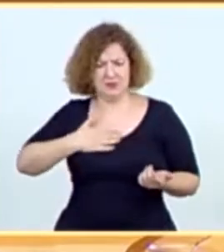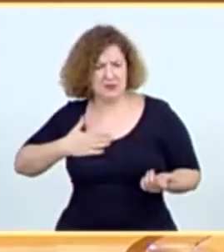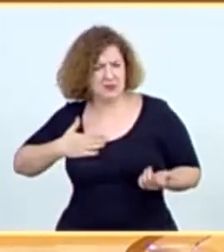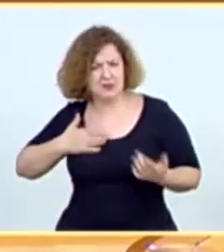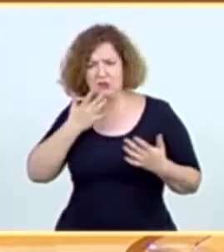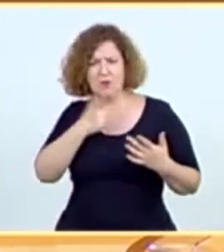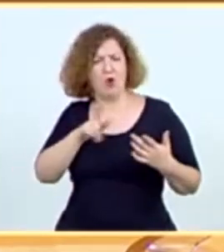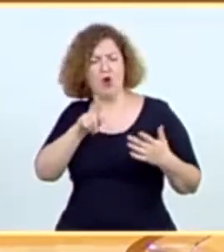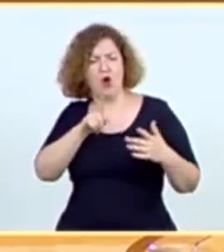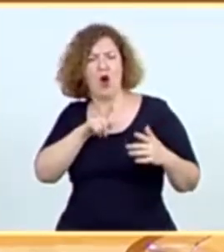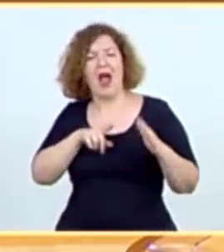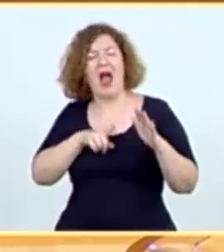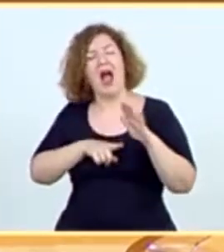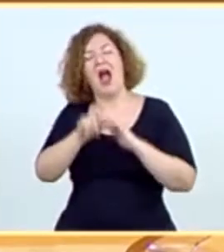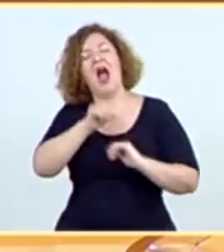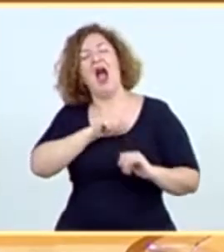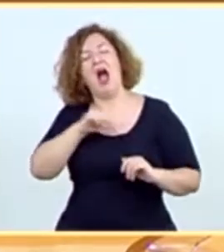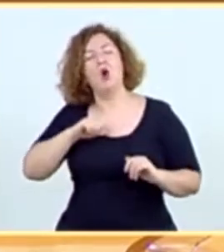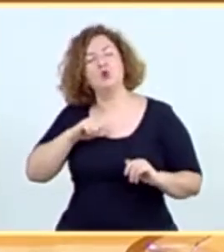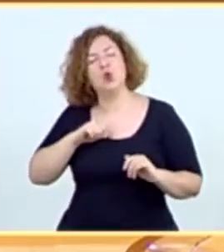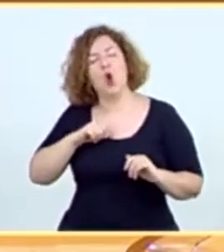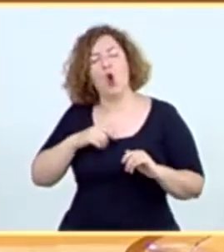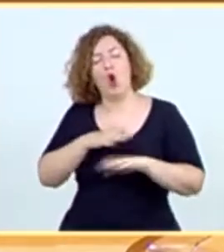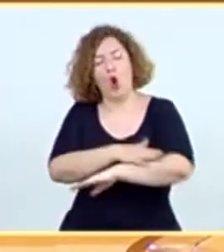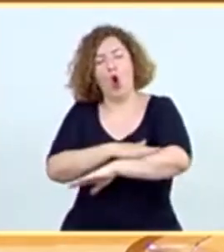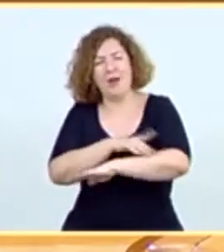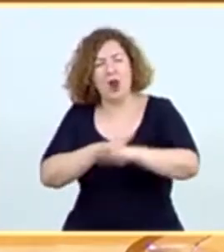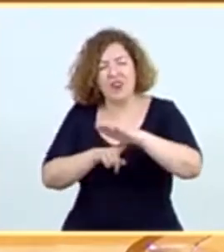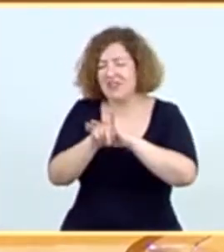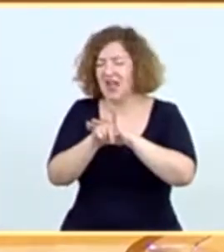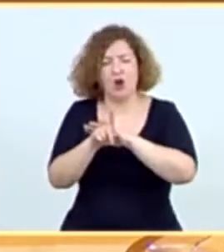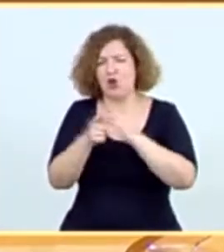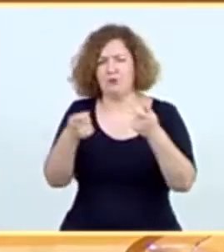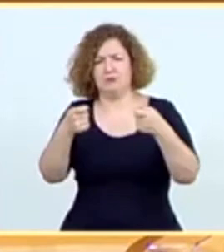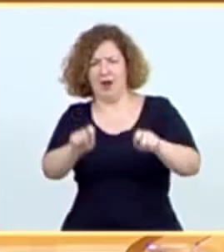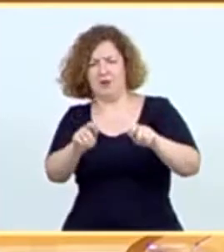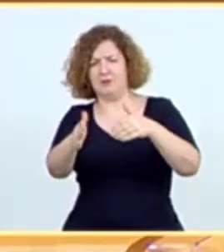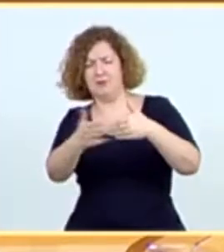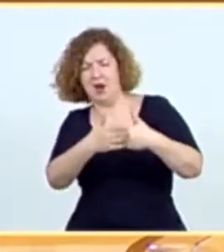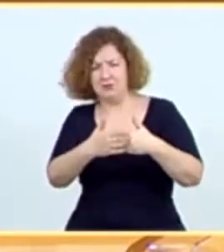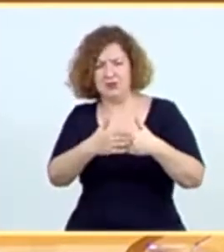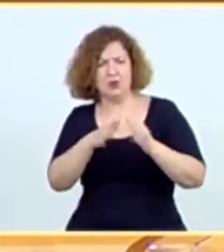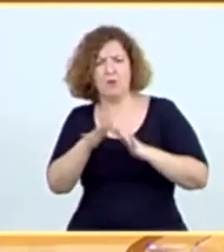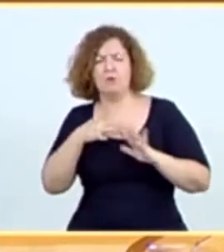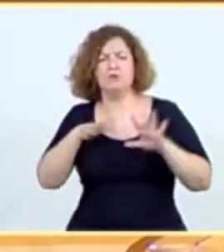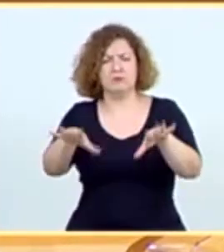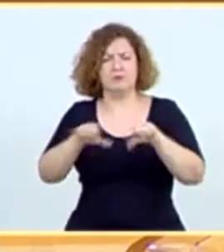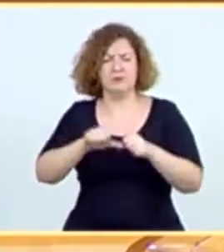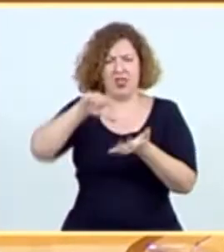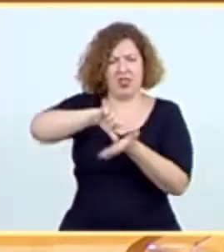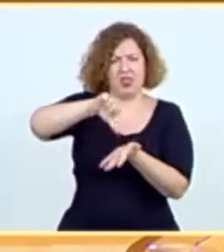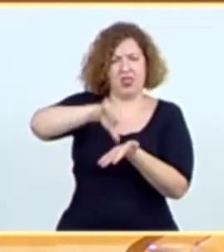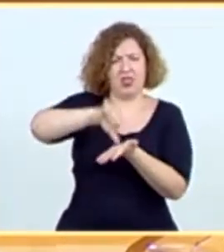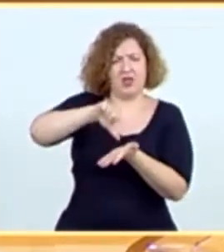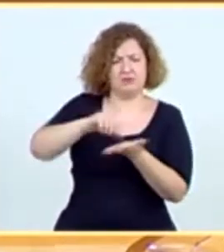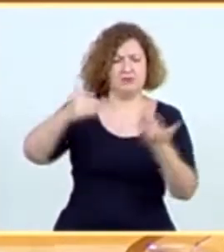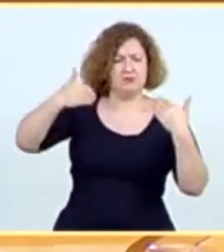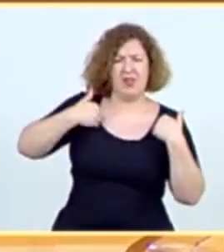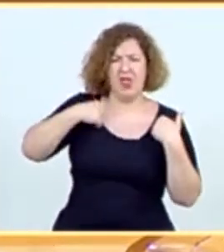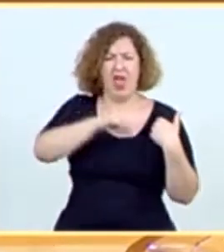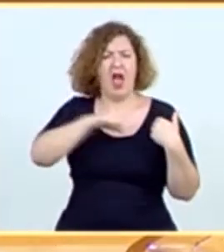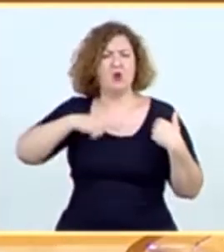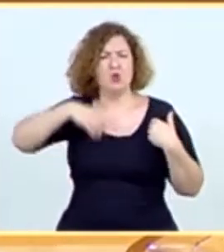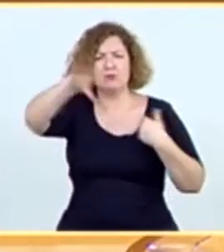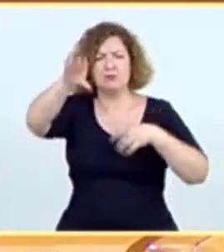cerrar el desarrollo del autogobierno a un nivel de pura descentralización administrativa, muy alejada de la autonomía